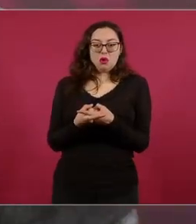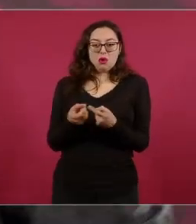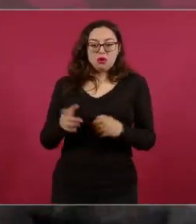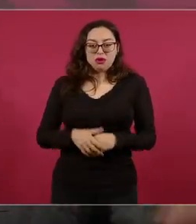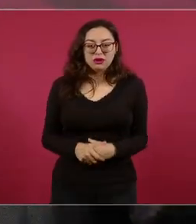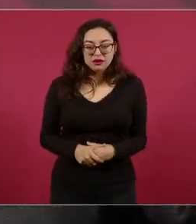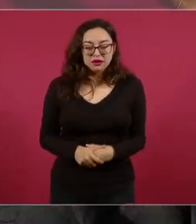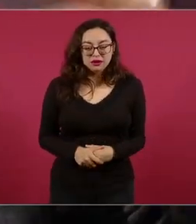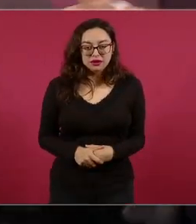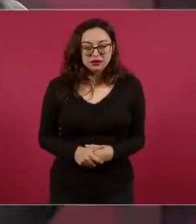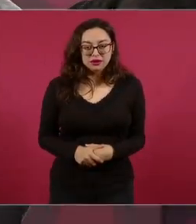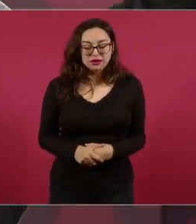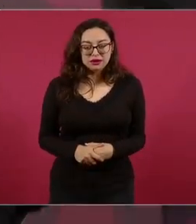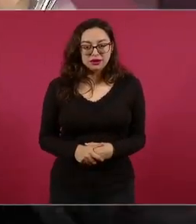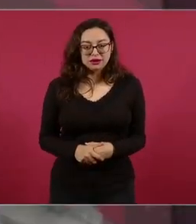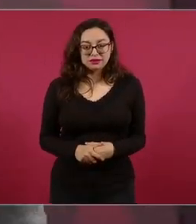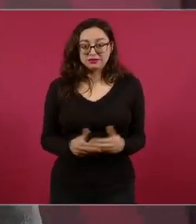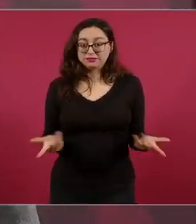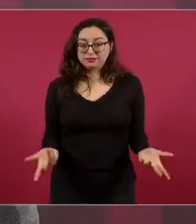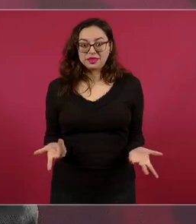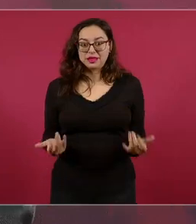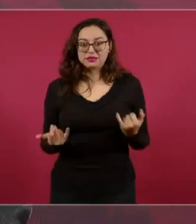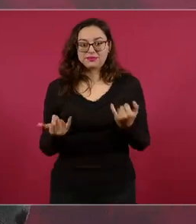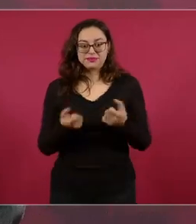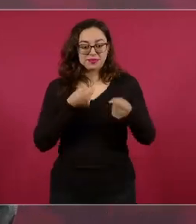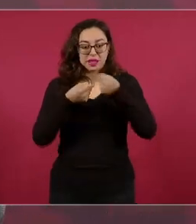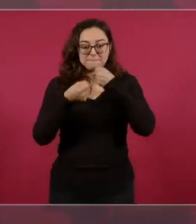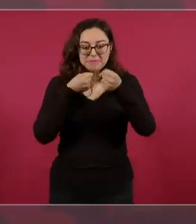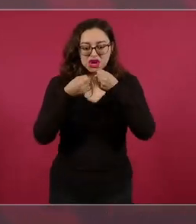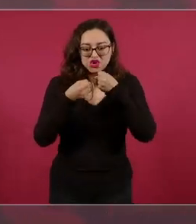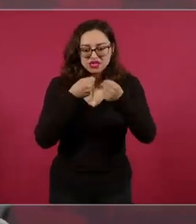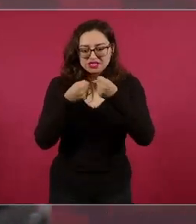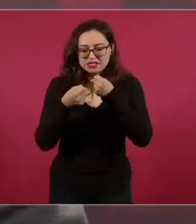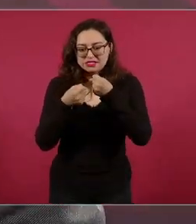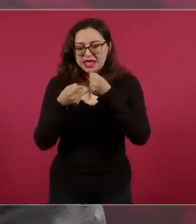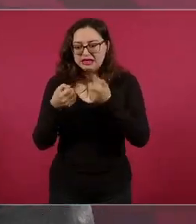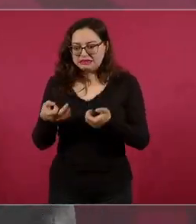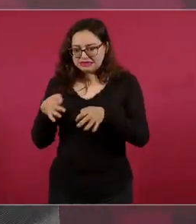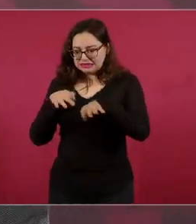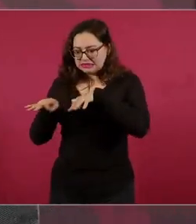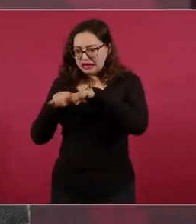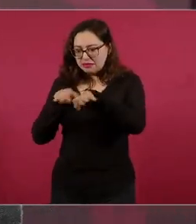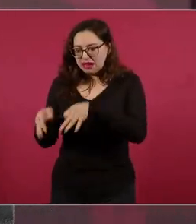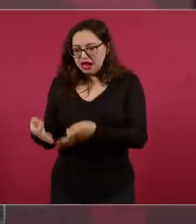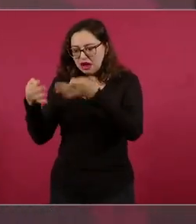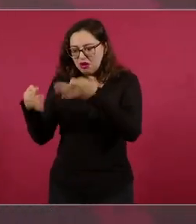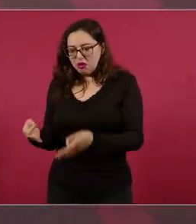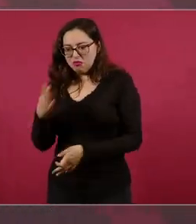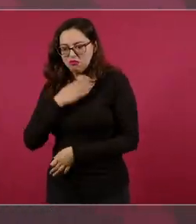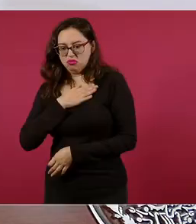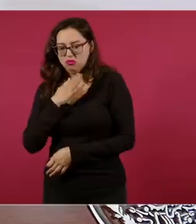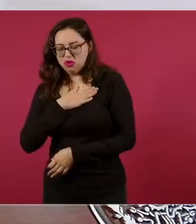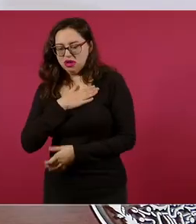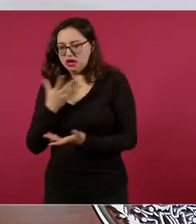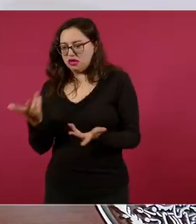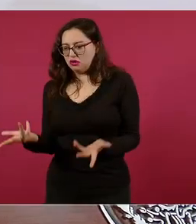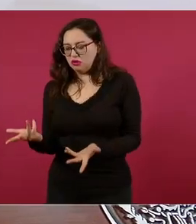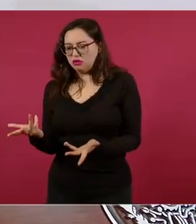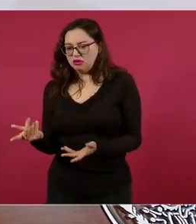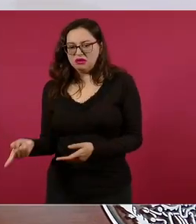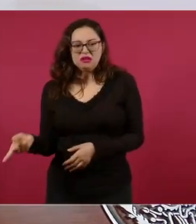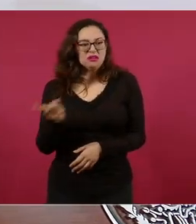decirle periodista a un calumniador chantajista